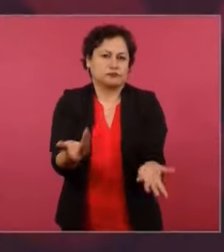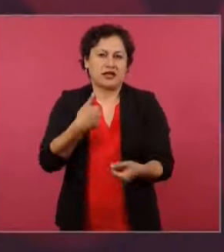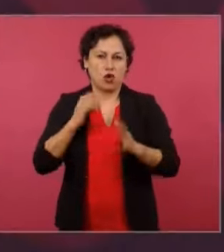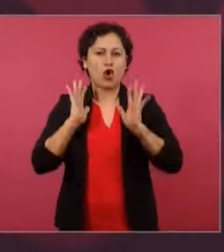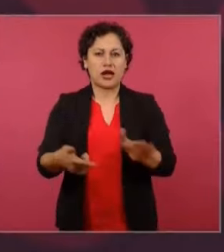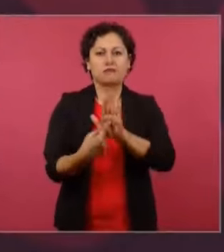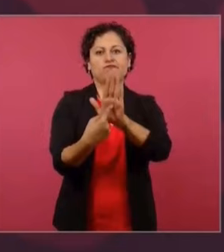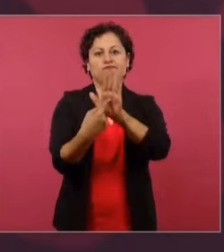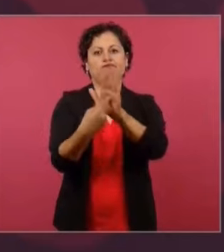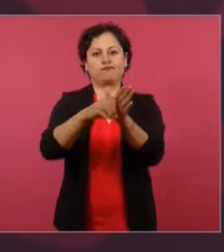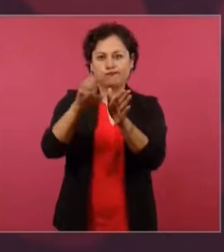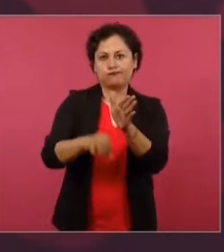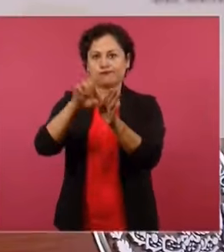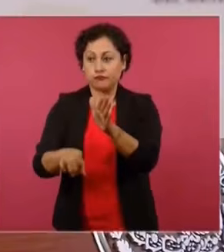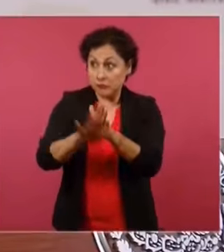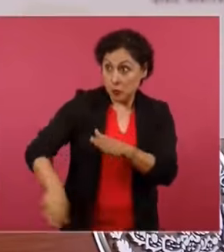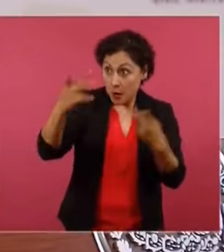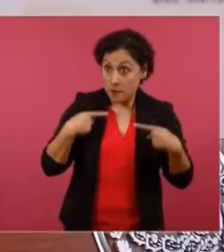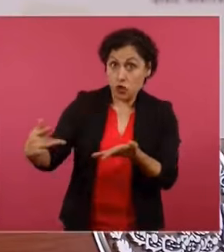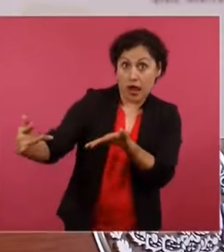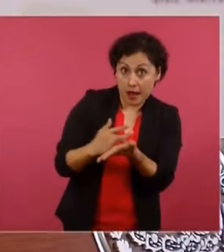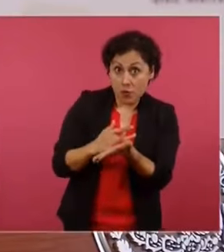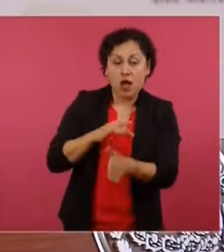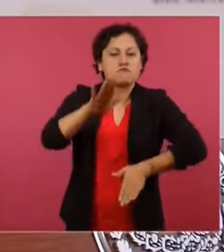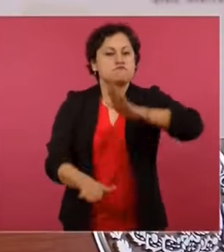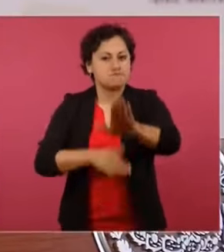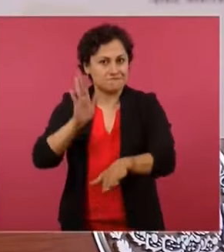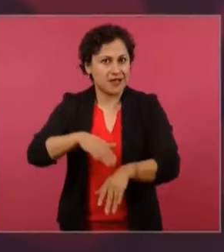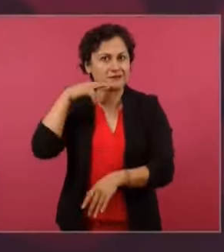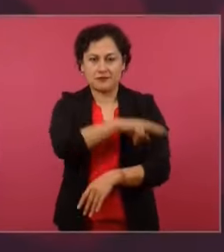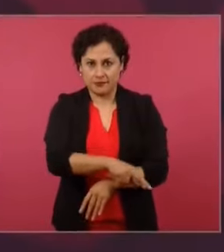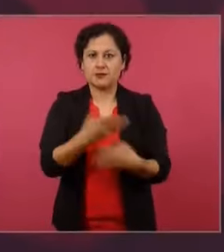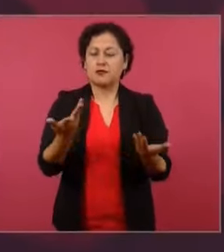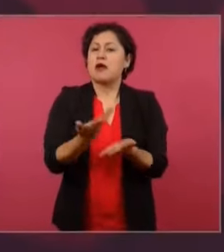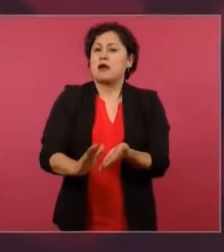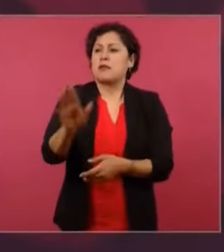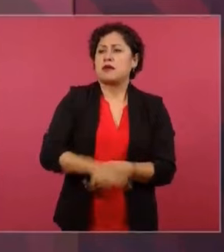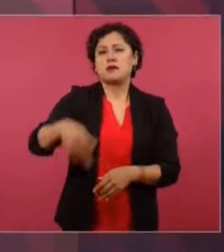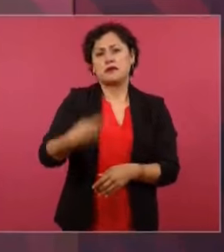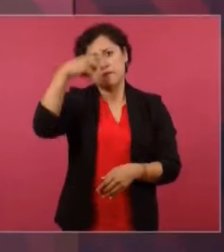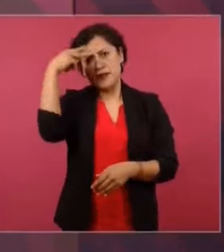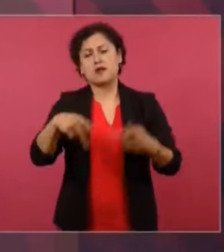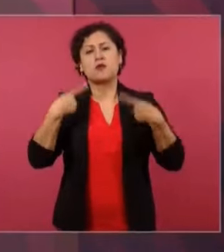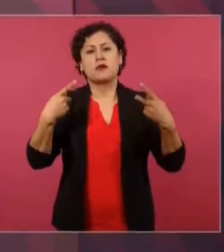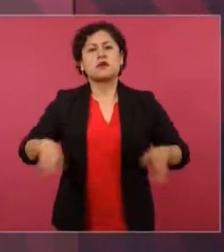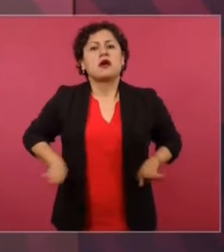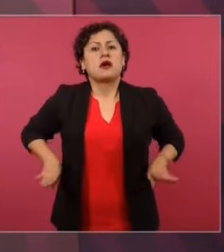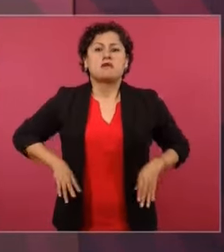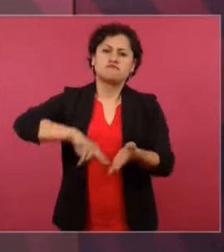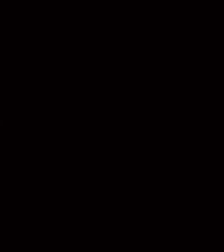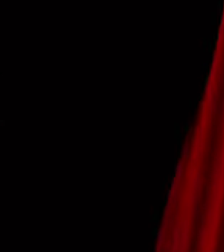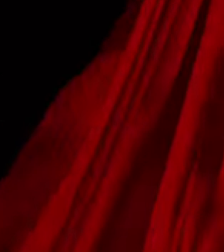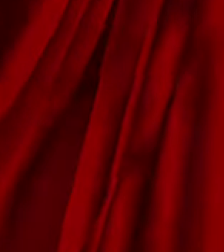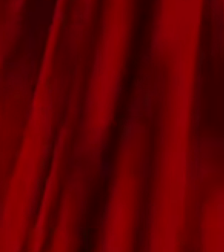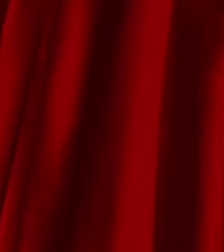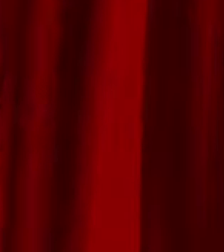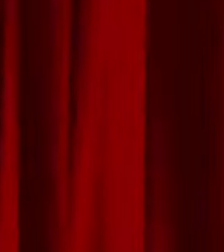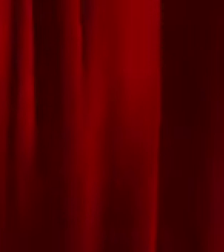se avanza más y que el pueblo de México es honesto. La mayor riqueza de México es la honestidad de su pueblo. pueblo de avanza más